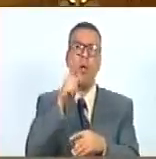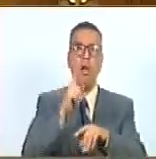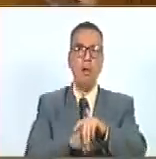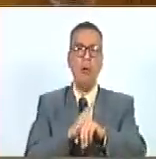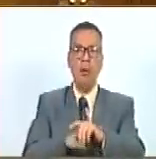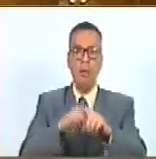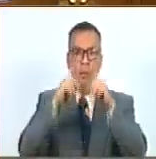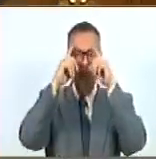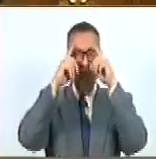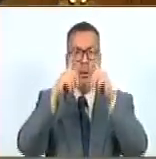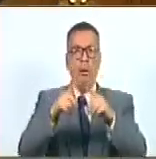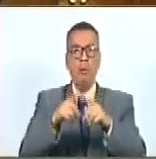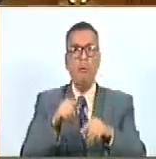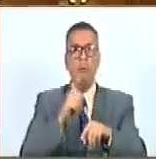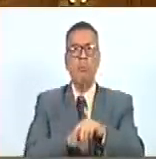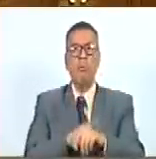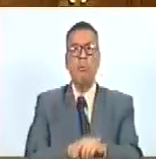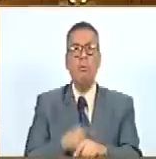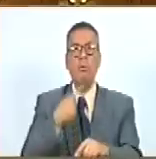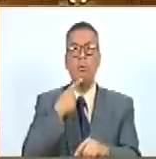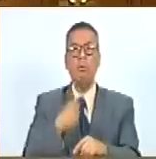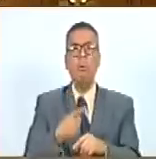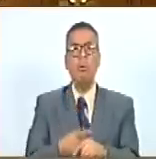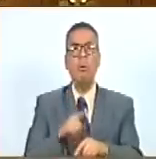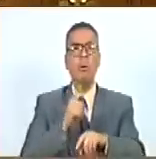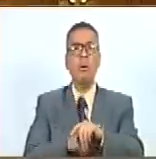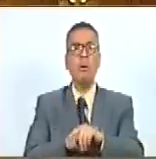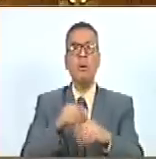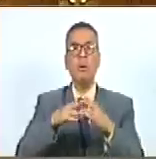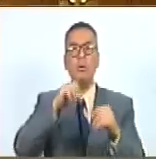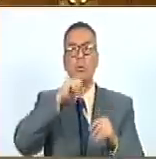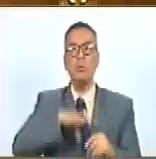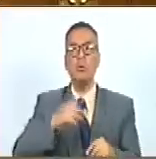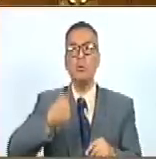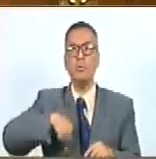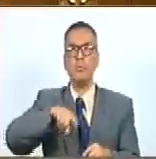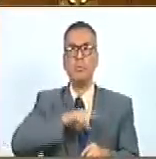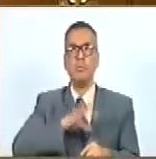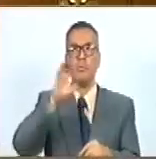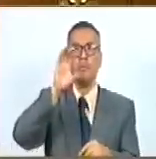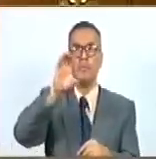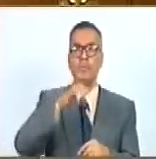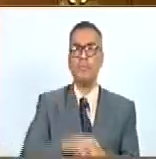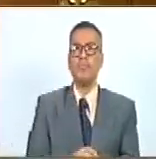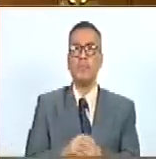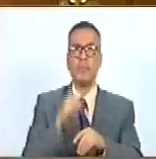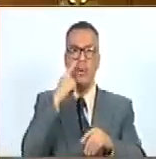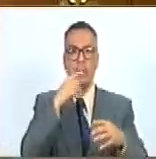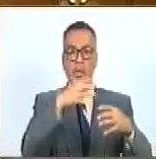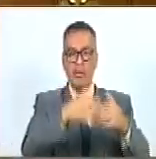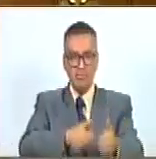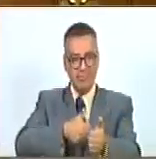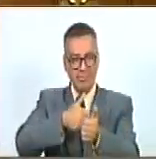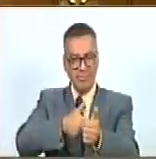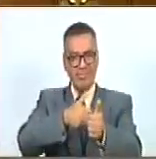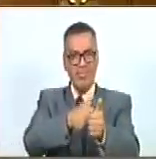momento determinado digan que en un momento histórico nuestras patrias se dieron asediadas